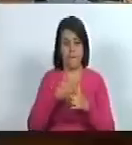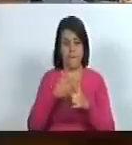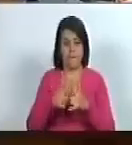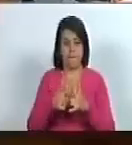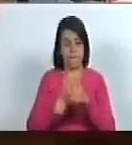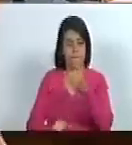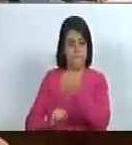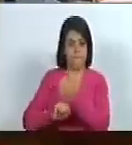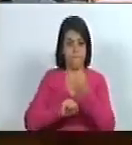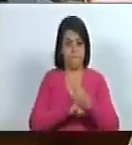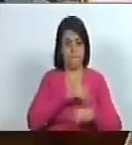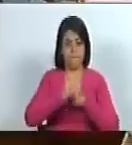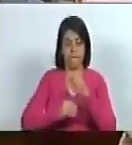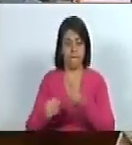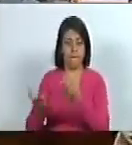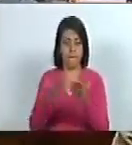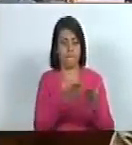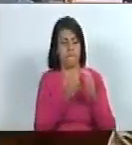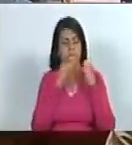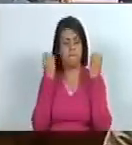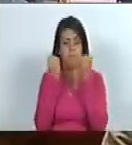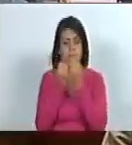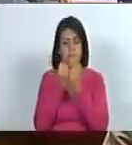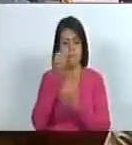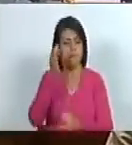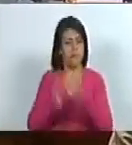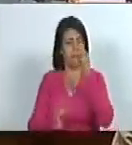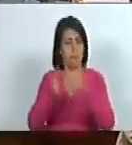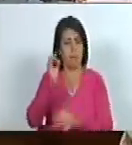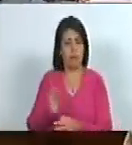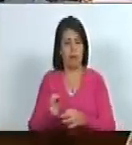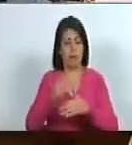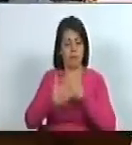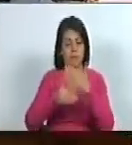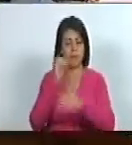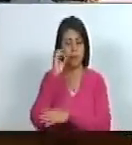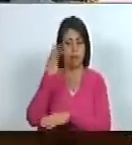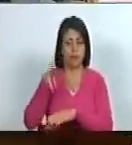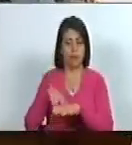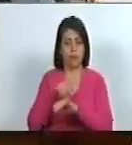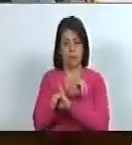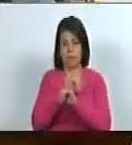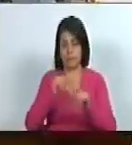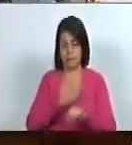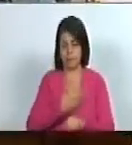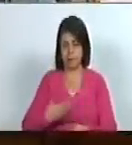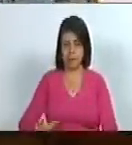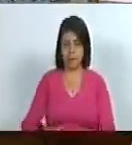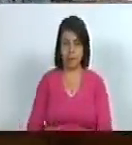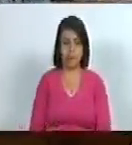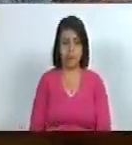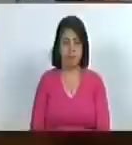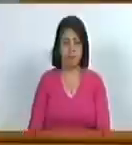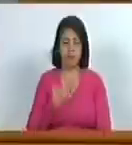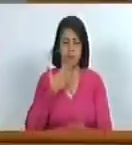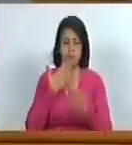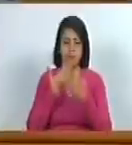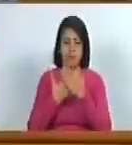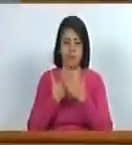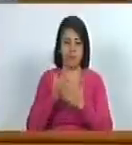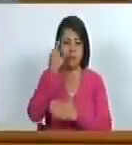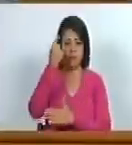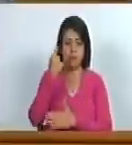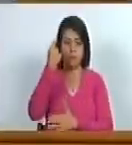el aporte que se le pueda dar a este ordenamiento jurídico que lleva adelante la asamblea nacional es todo presidente muchísimas gracias